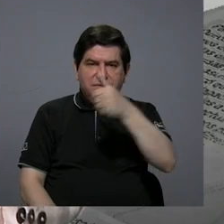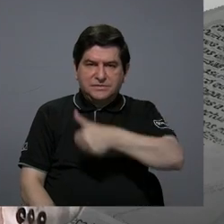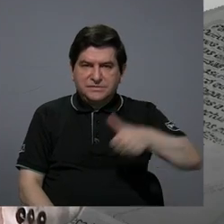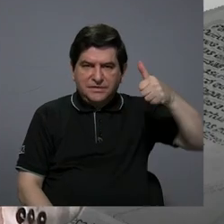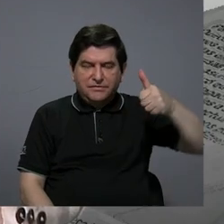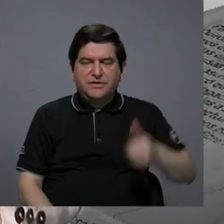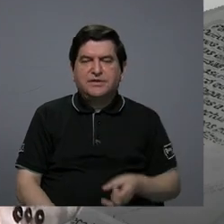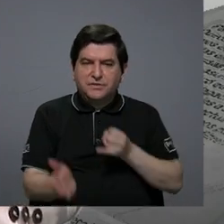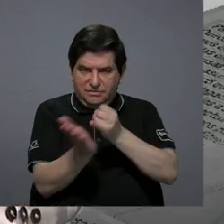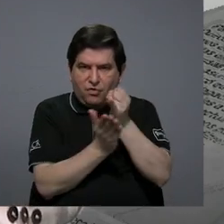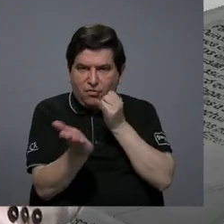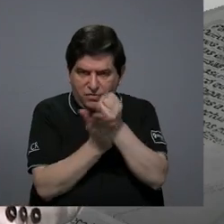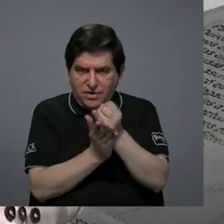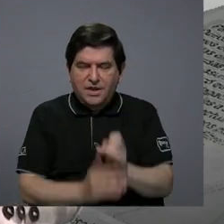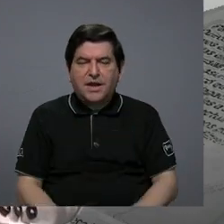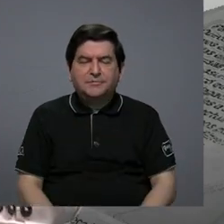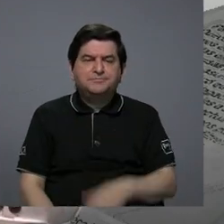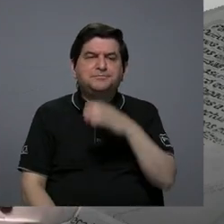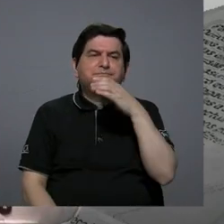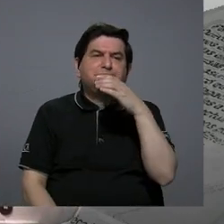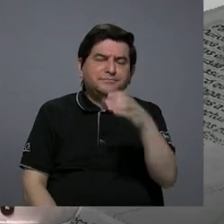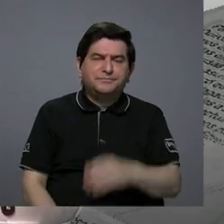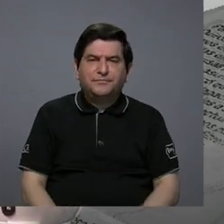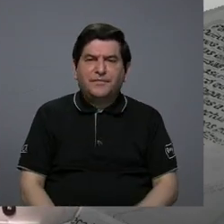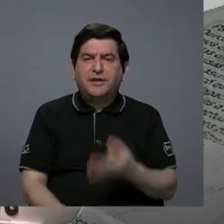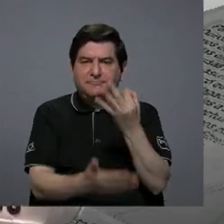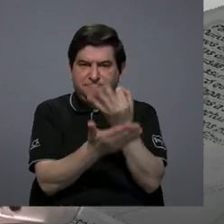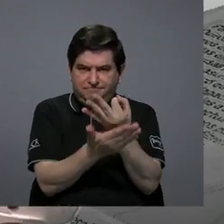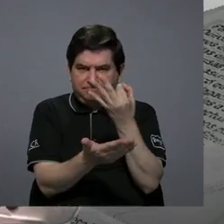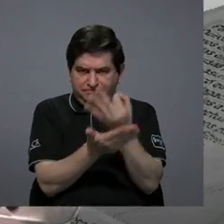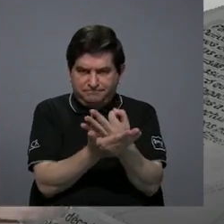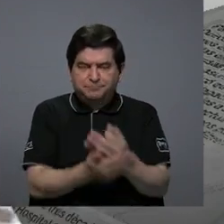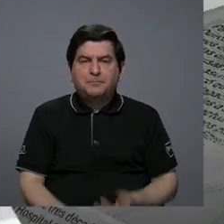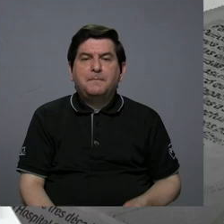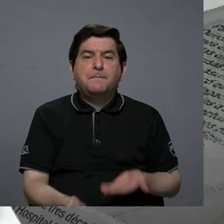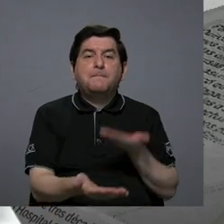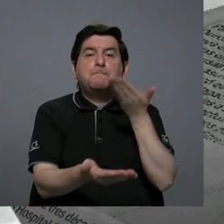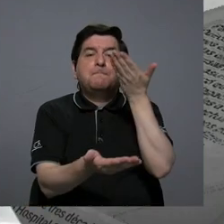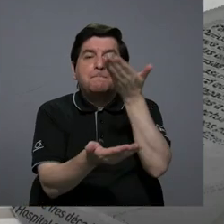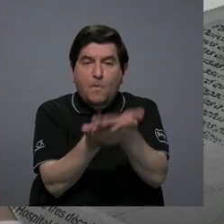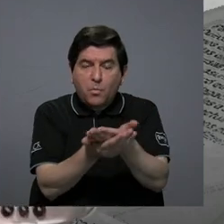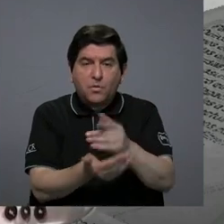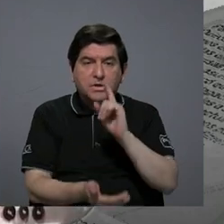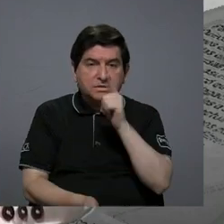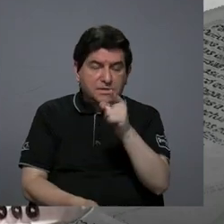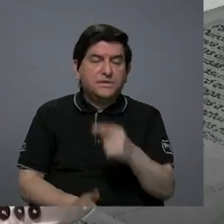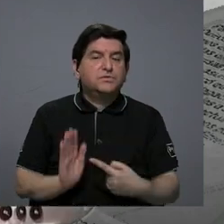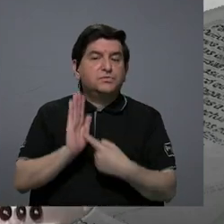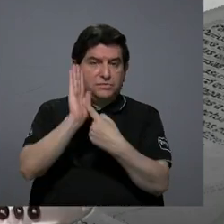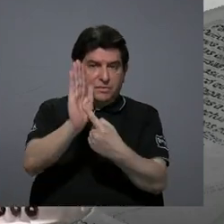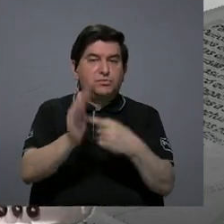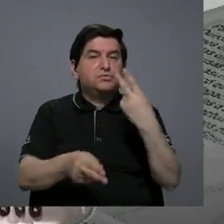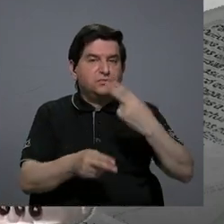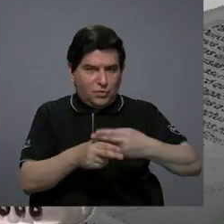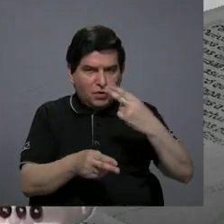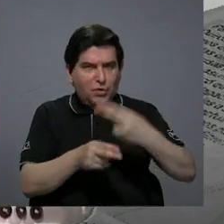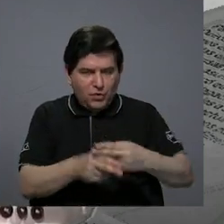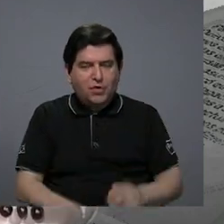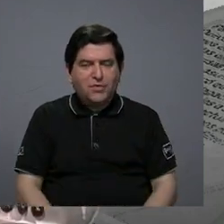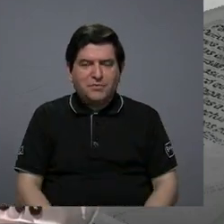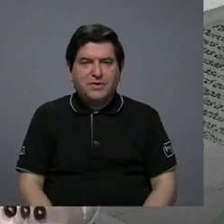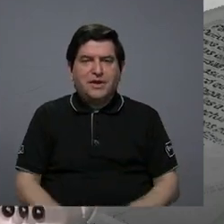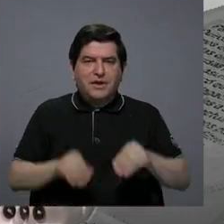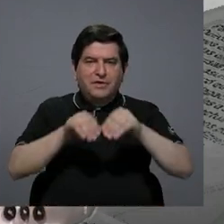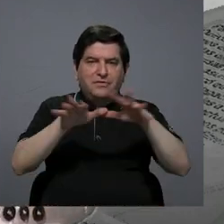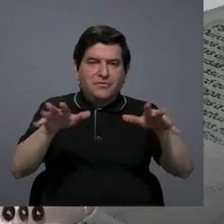Investigación recomendó el financiamiento de la propuesta que usted acaba de señalar en nombre, red